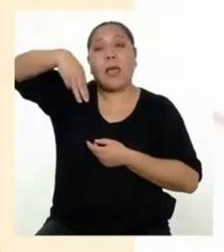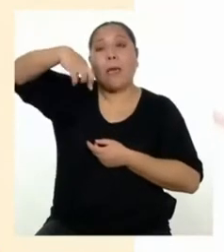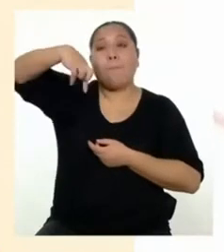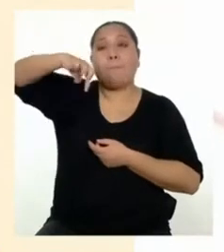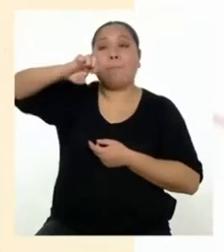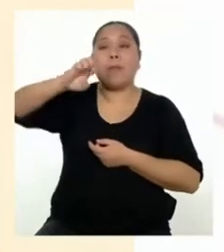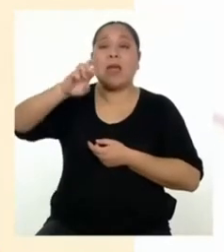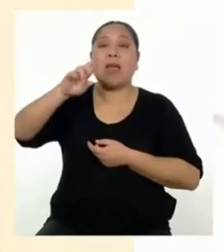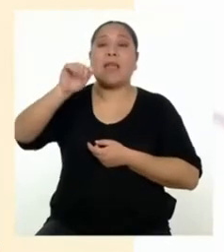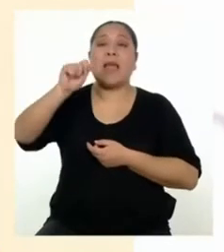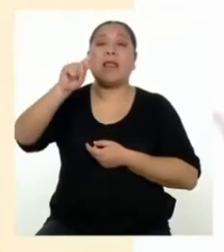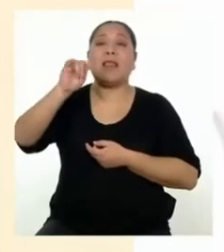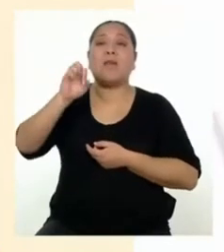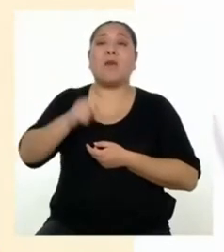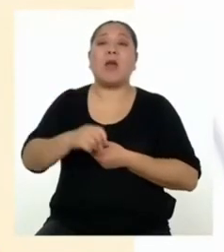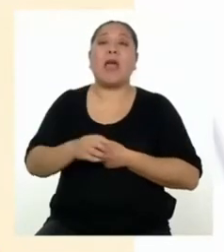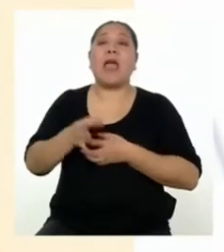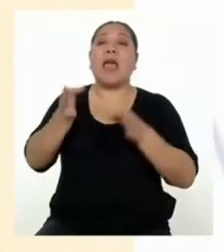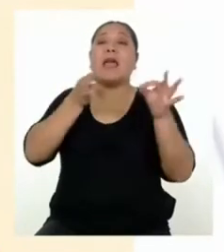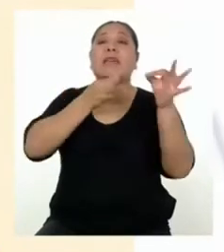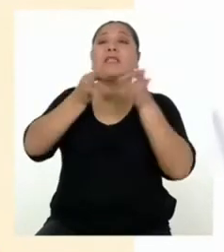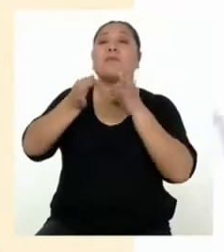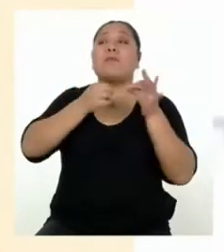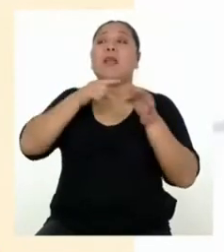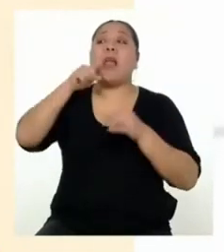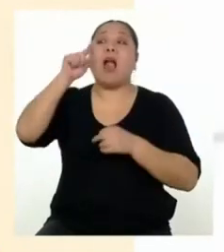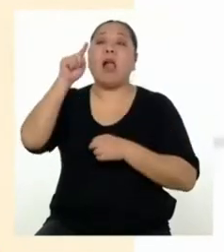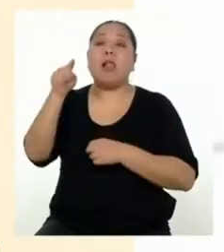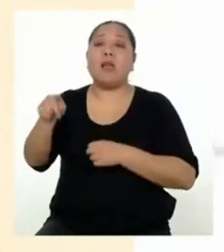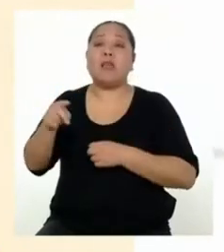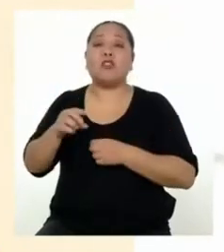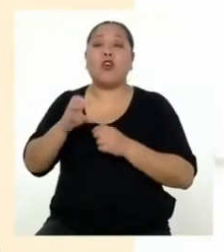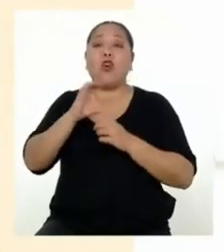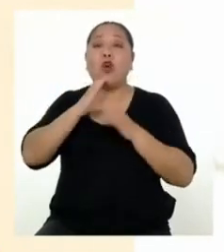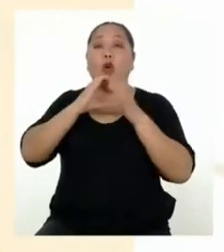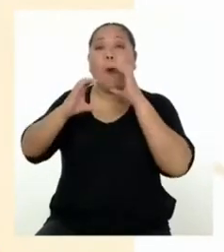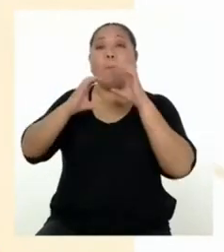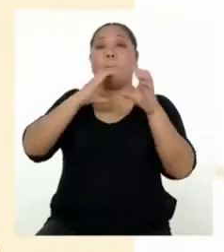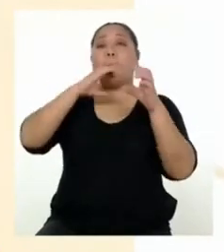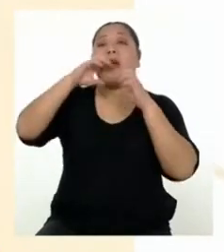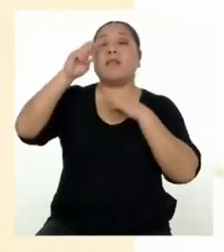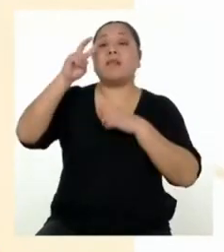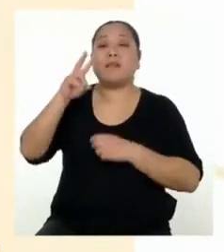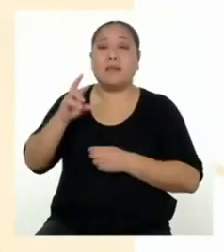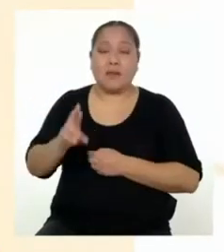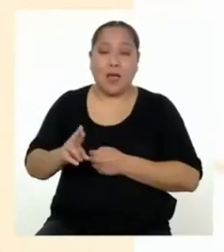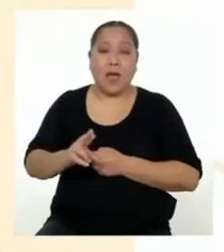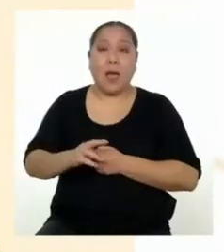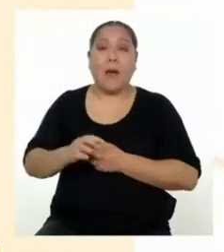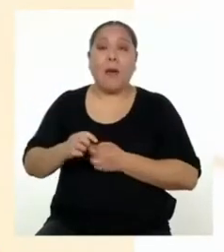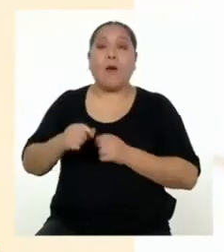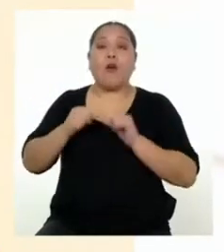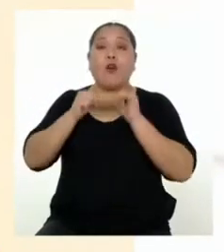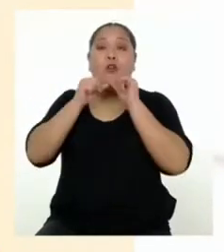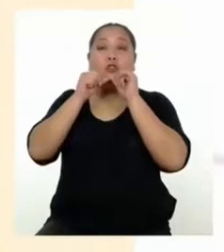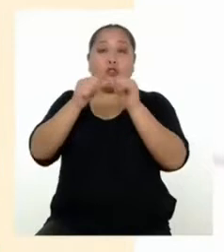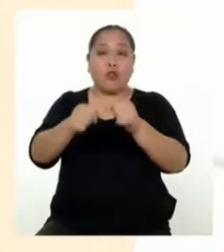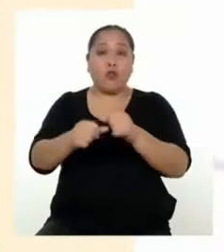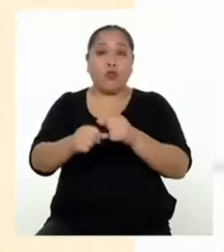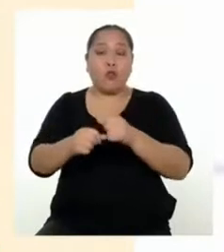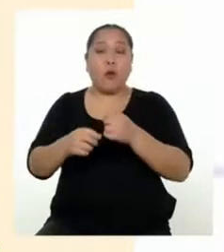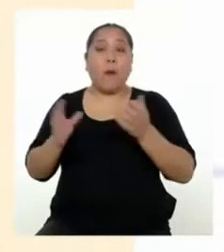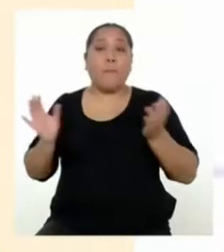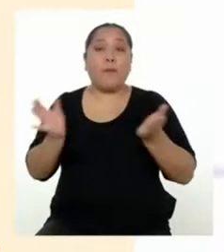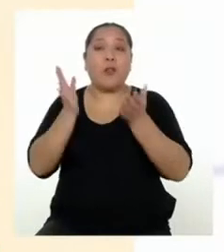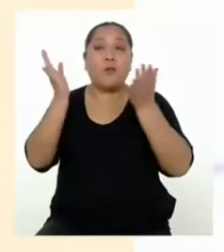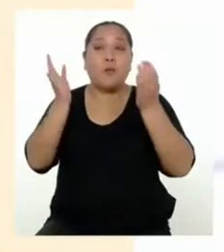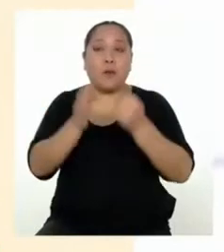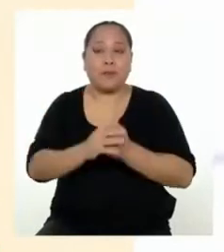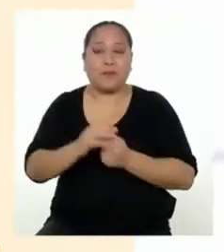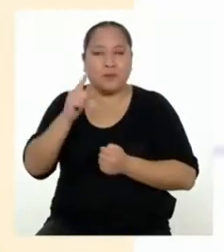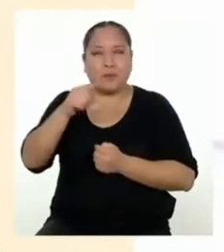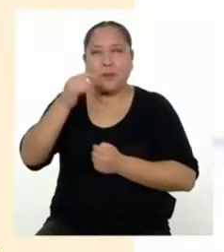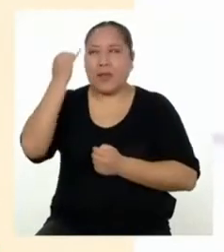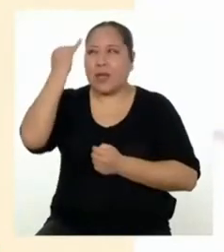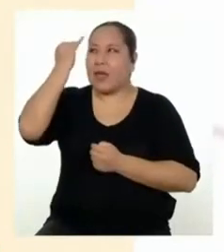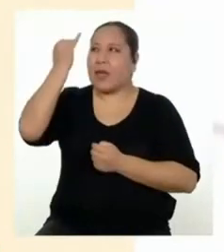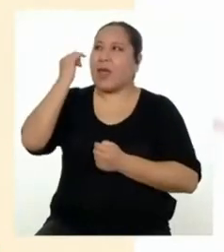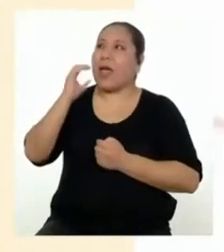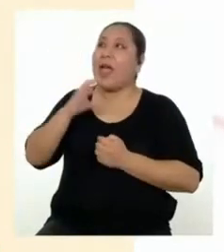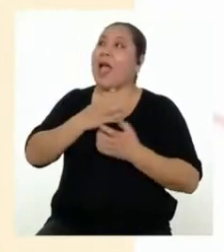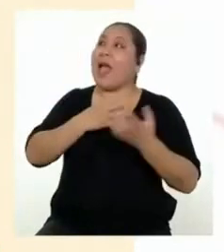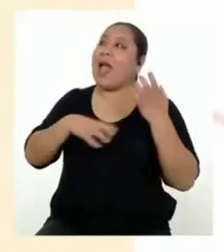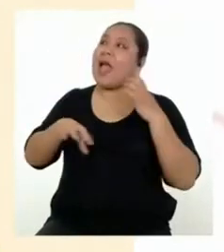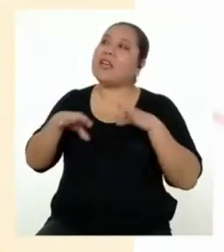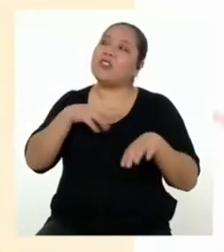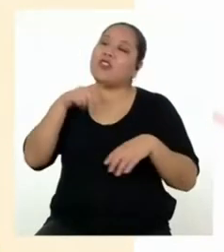como explícale, conversa, mantén, promueve. Con ello podemos notar la intención de llevar a la